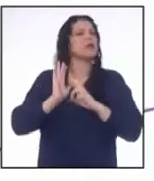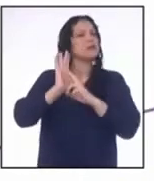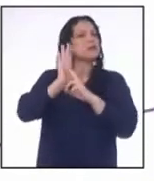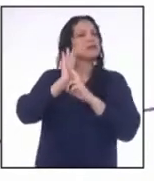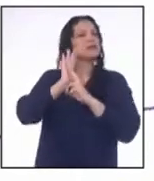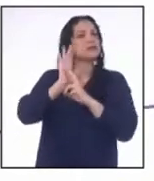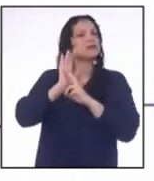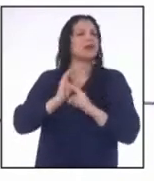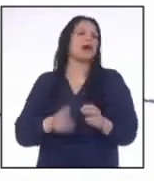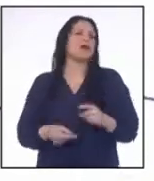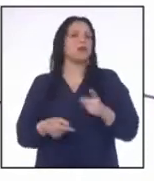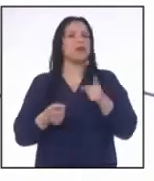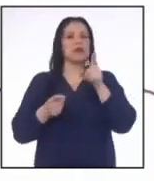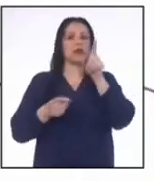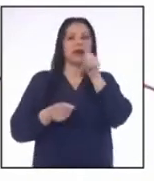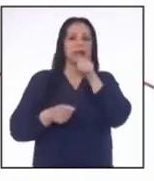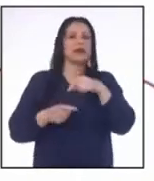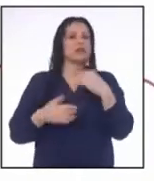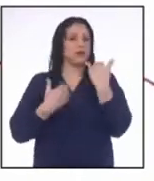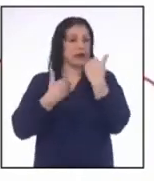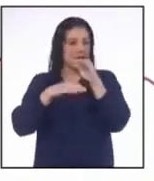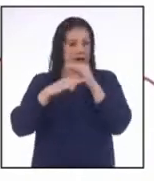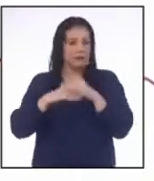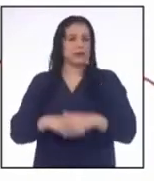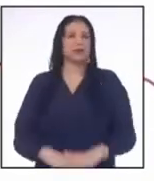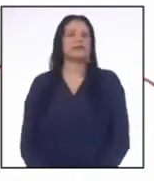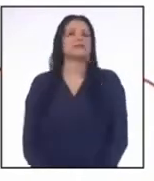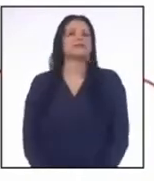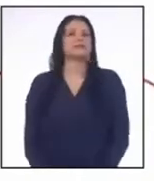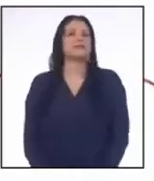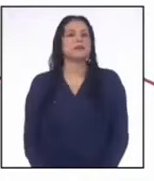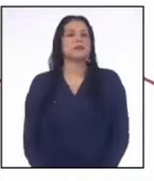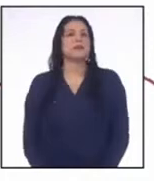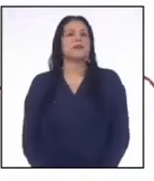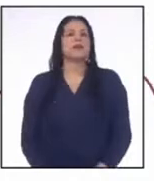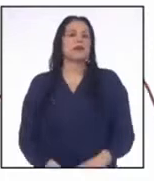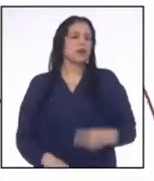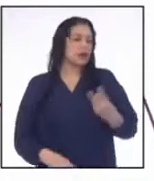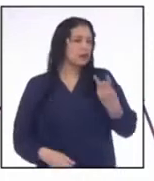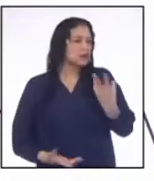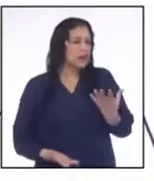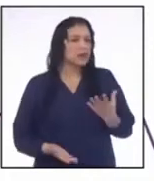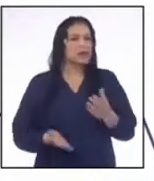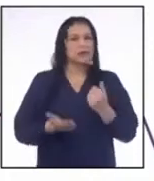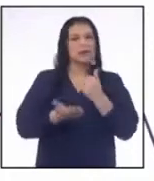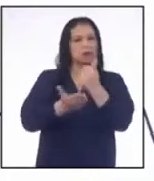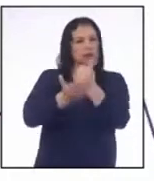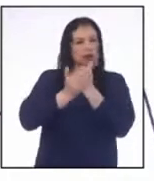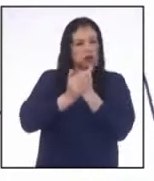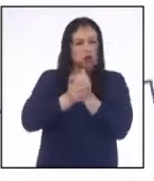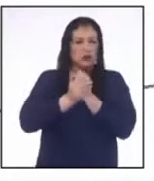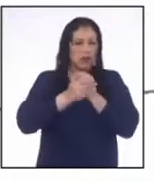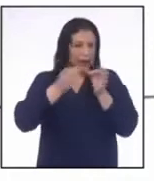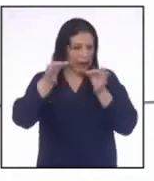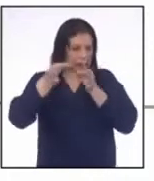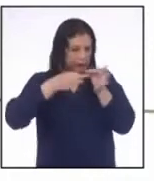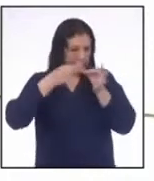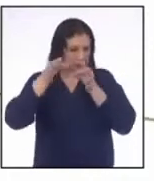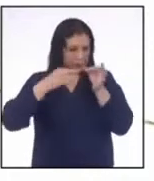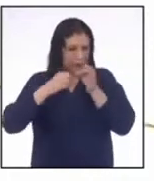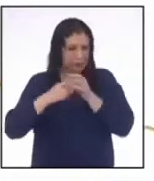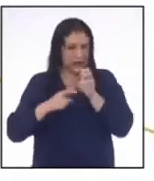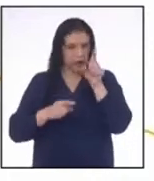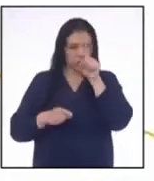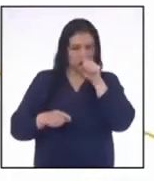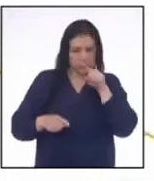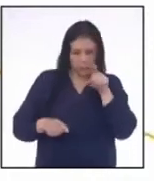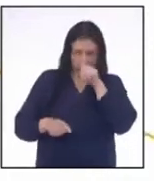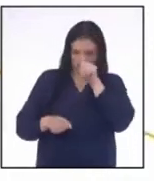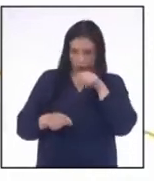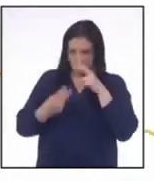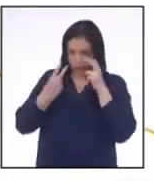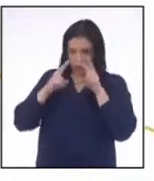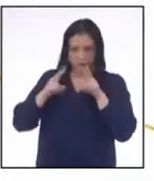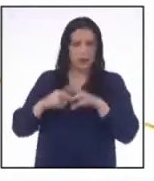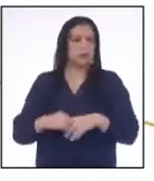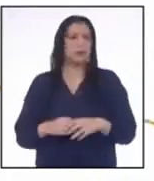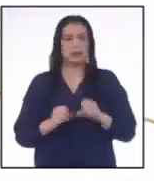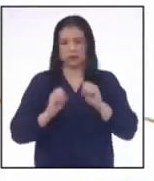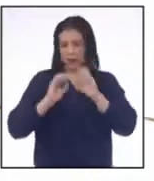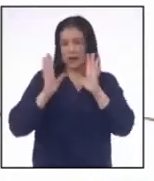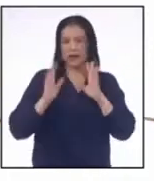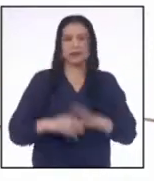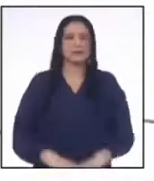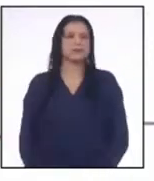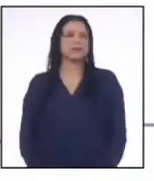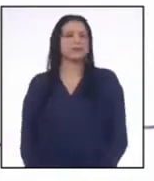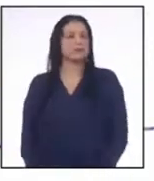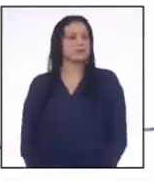Representado por intervalos limitados Stephanie Junior ¿Me ayudan a interpretar los intervalos que observamos? Claro,